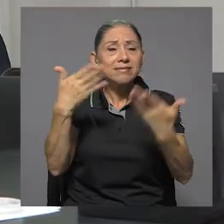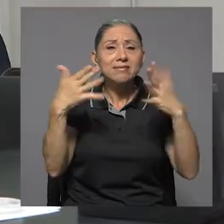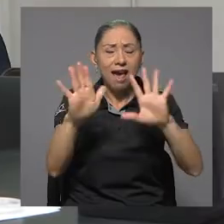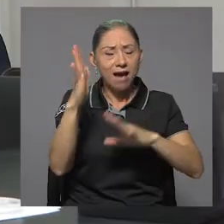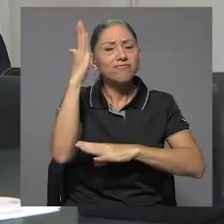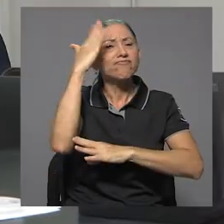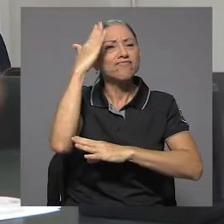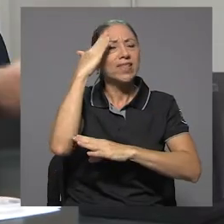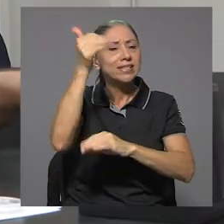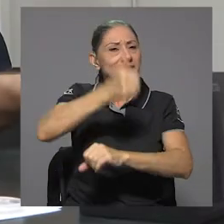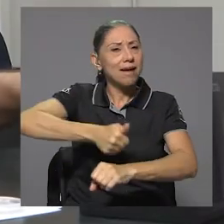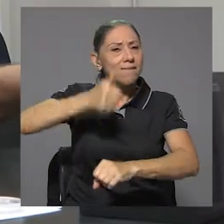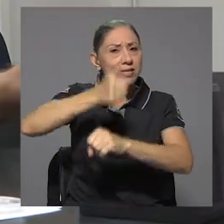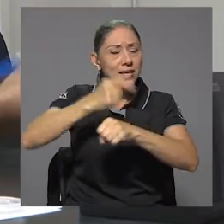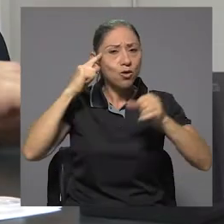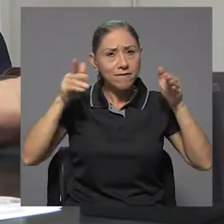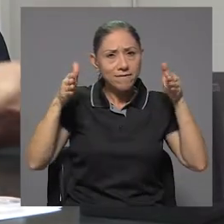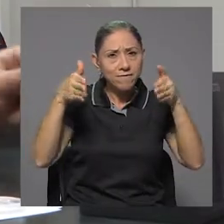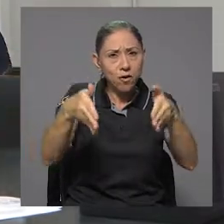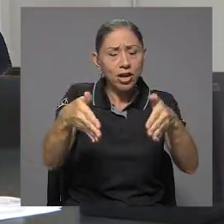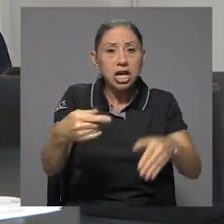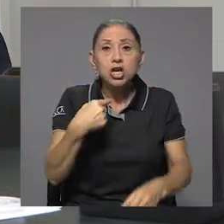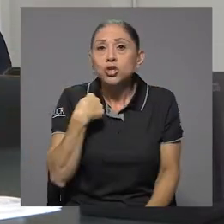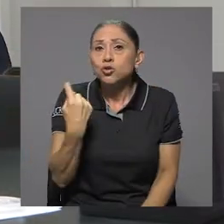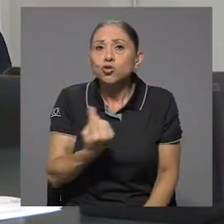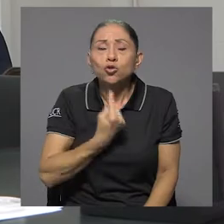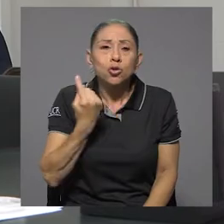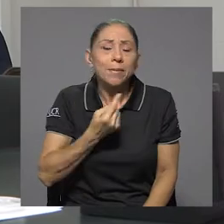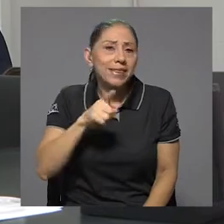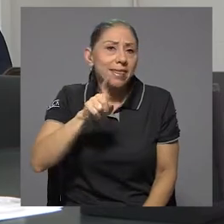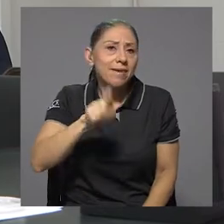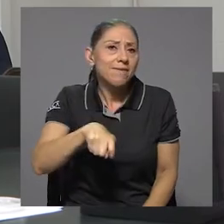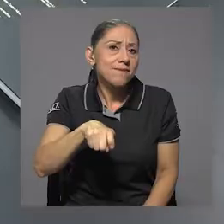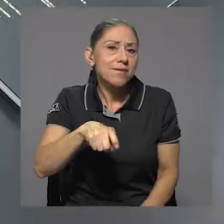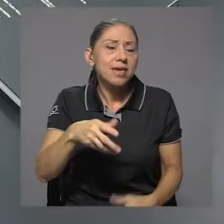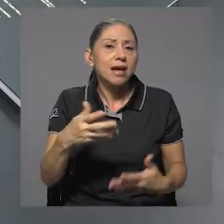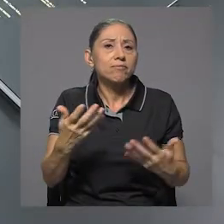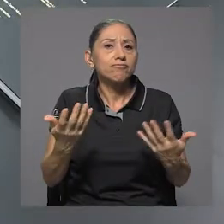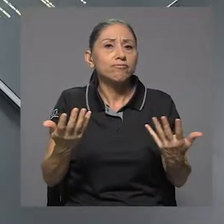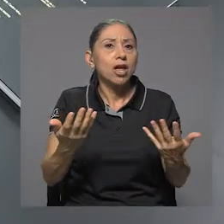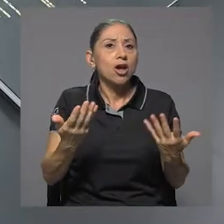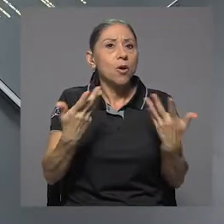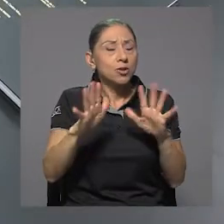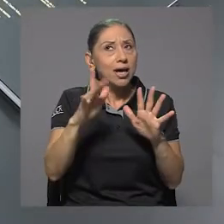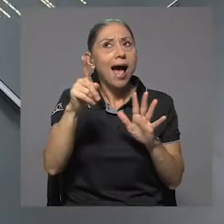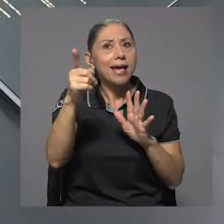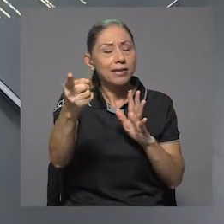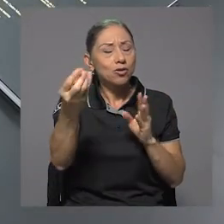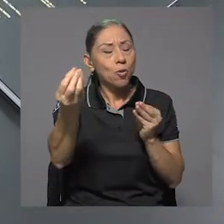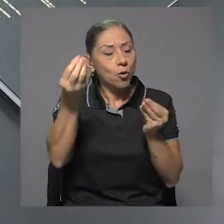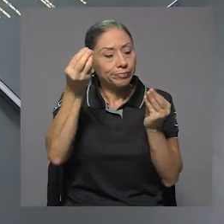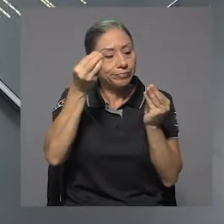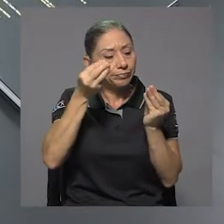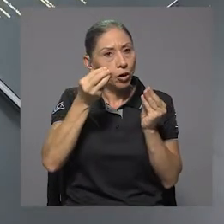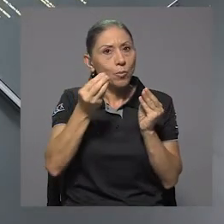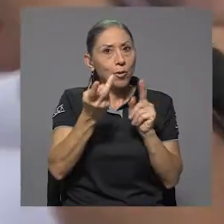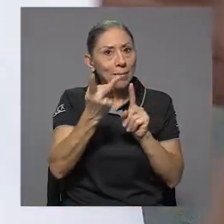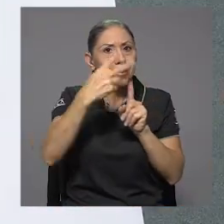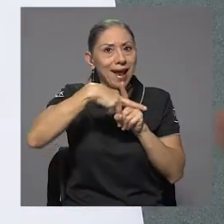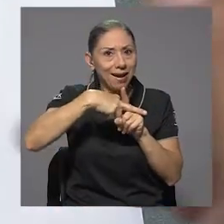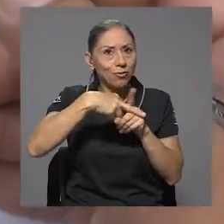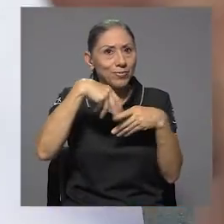definida cuál era el enfoque. Yo lo que nada más tenía que hacer era plasmarlo a nivel de diseño